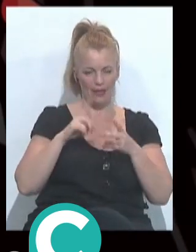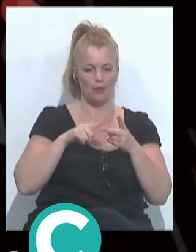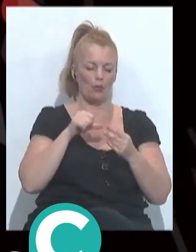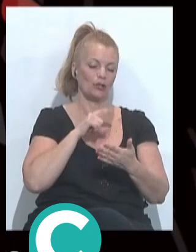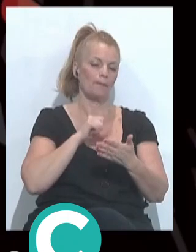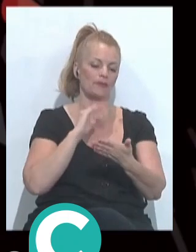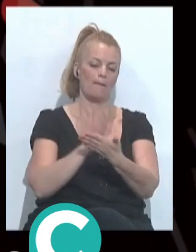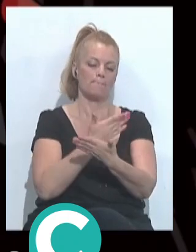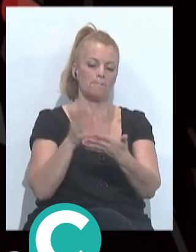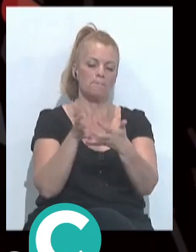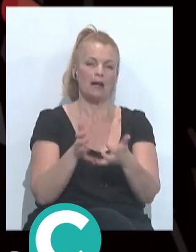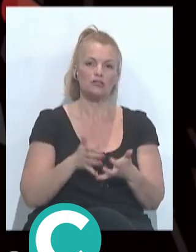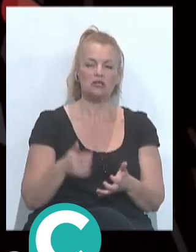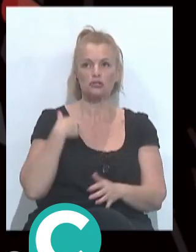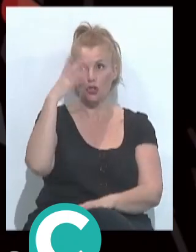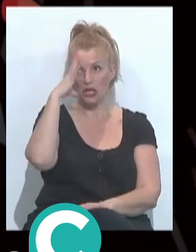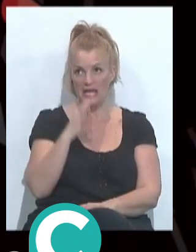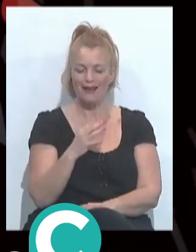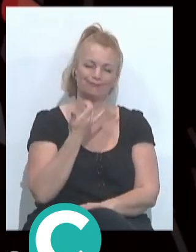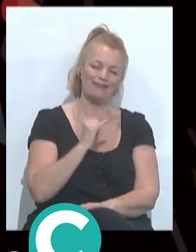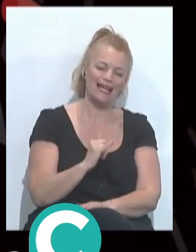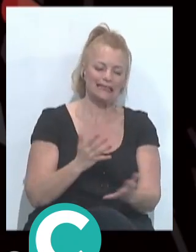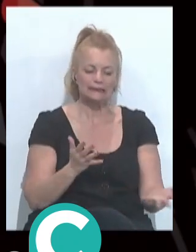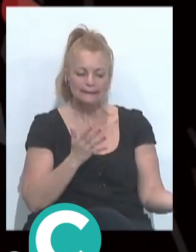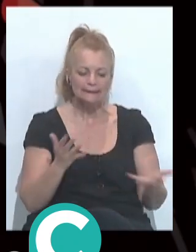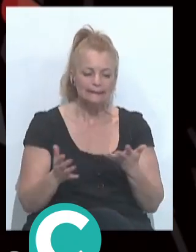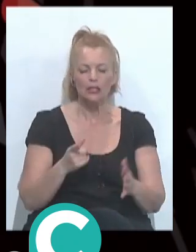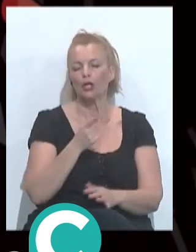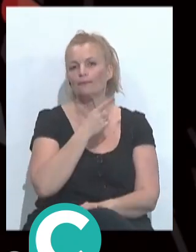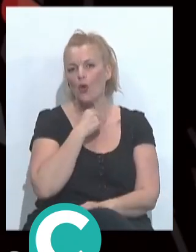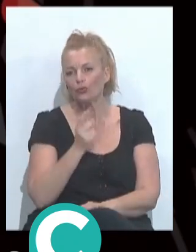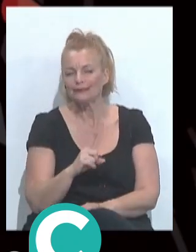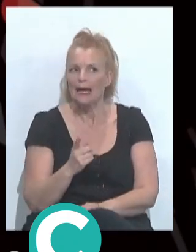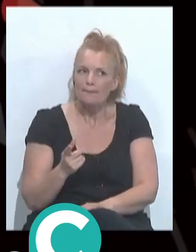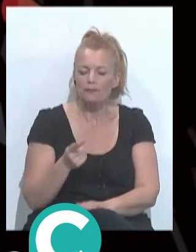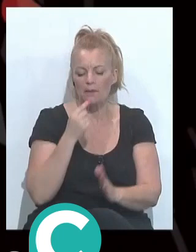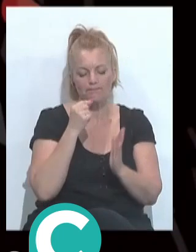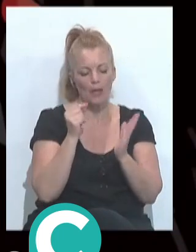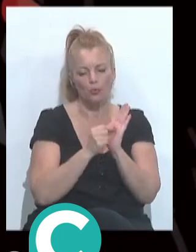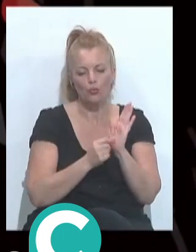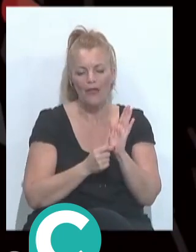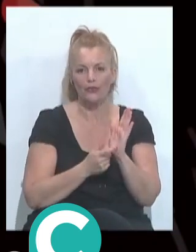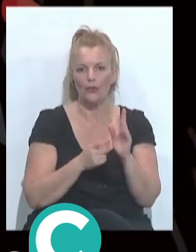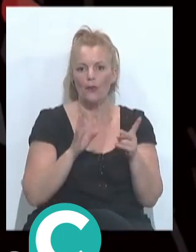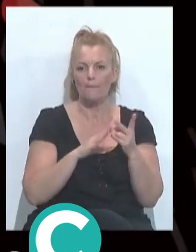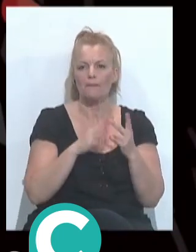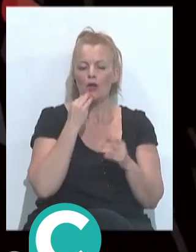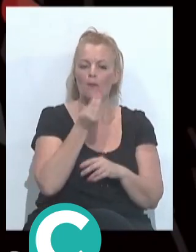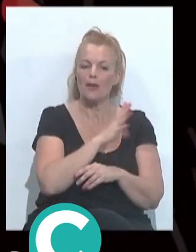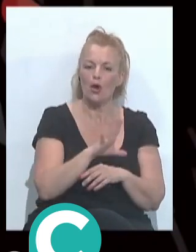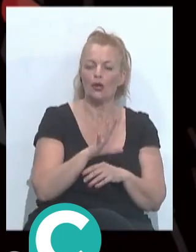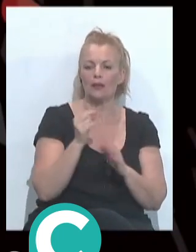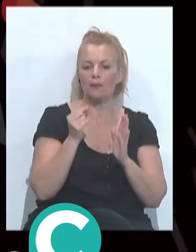pues este paso doble que yo creía que tal pues se ve que no era tan bueno o mira me lo han puntuado sobre esto o es uno de los